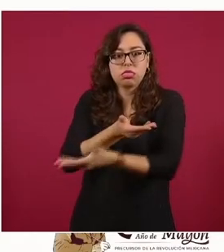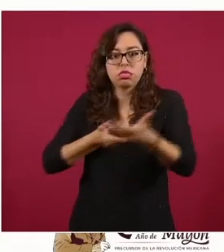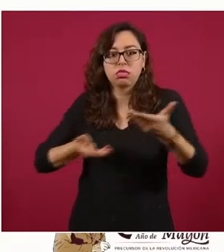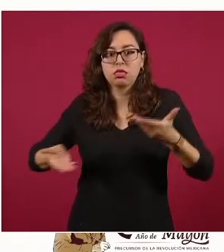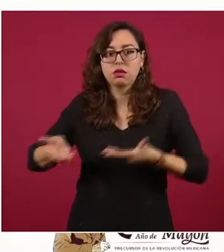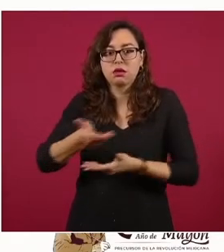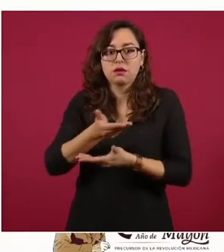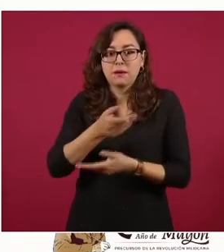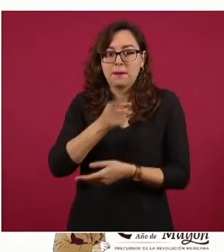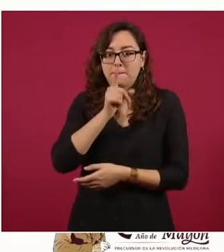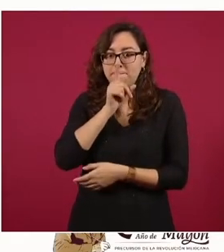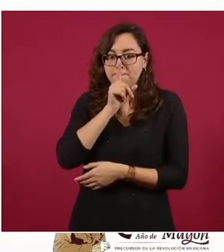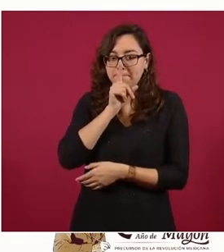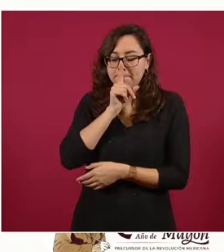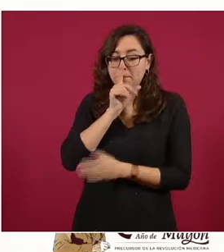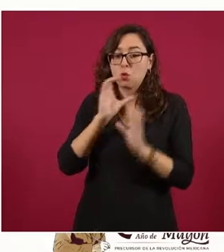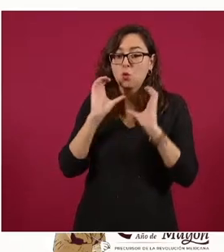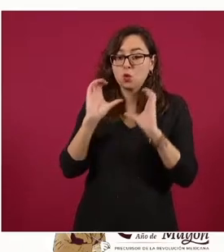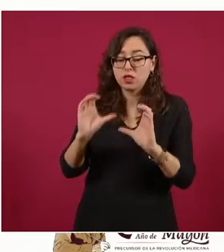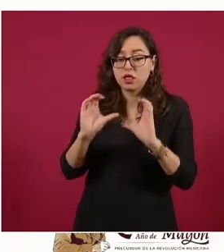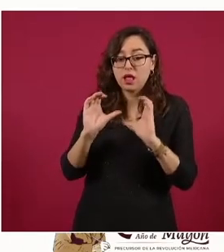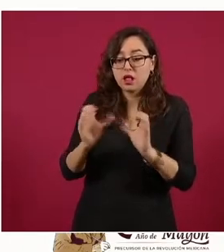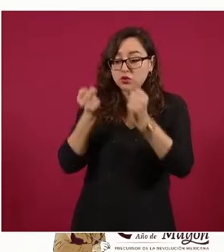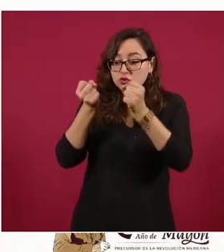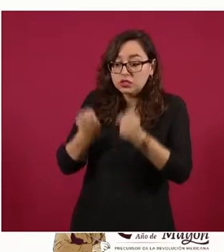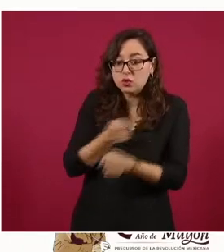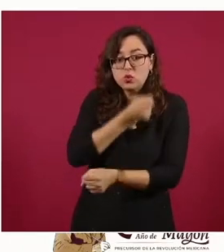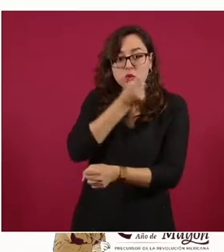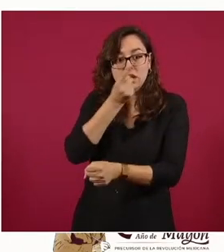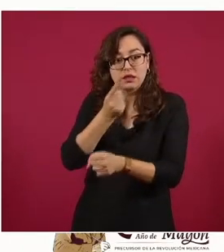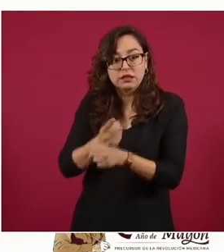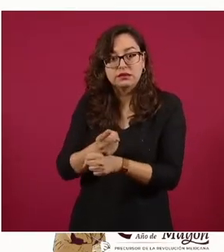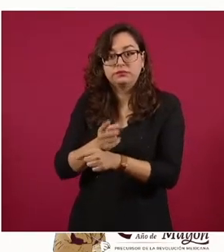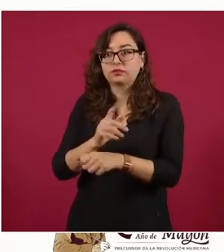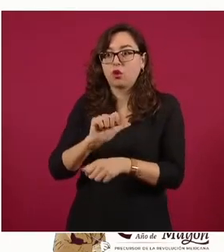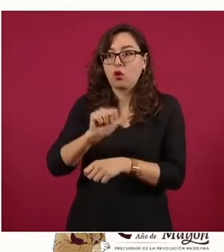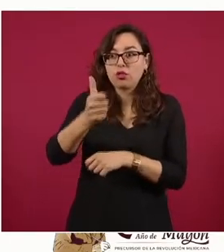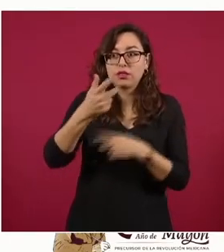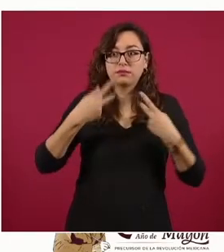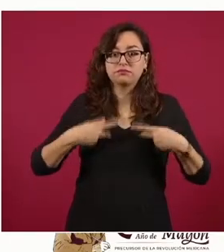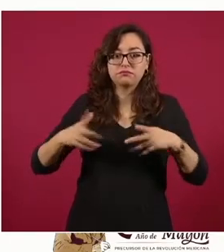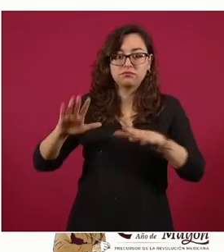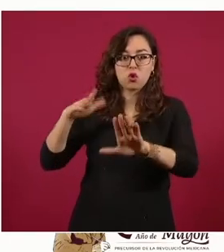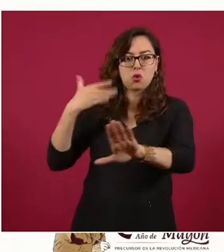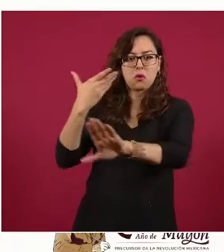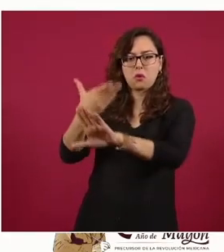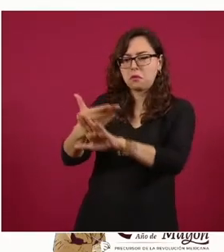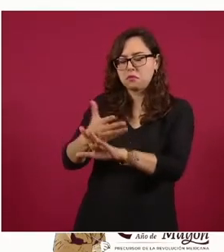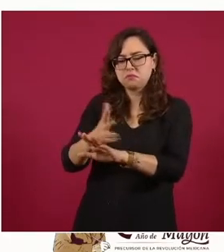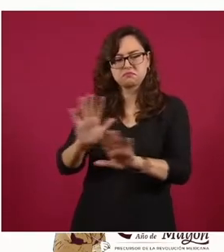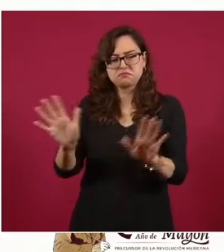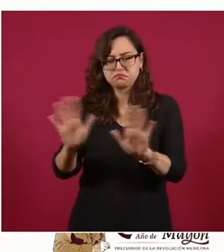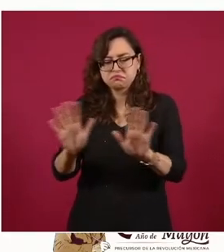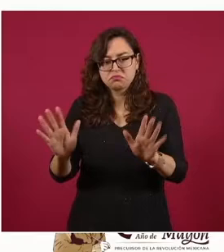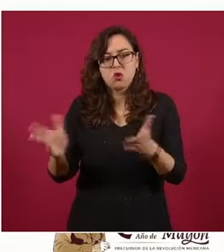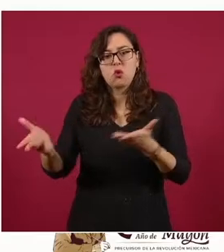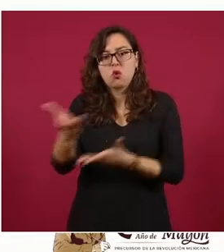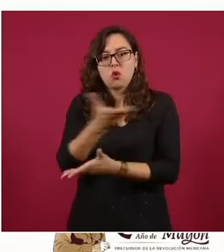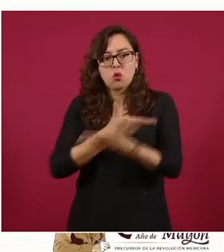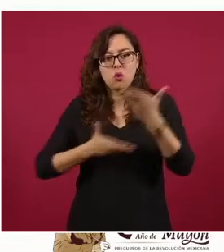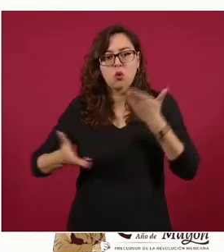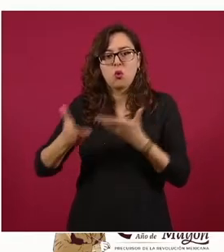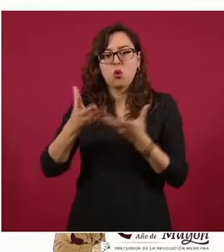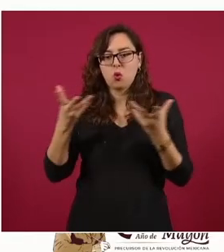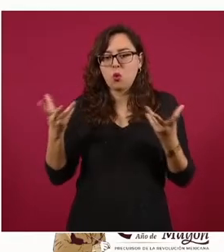no vulnerar la seguridad de otras personas. Sigue estas recomendaciones y trabajemos por un